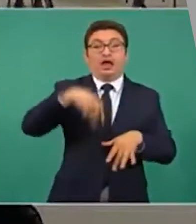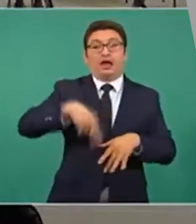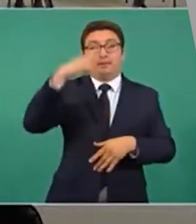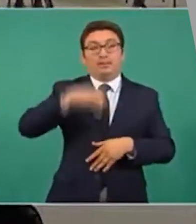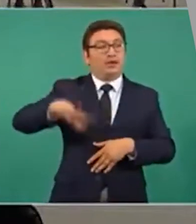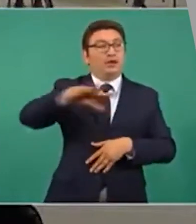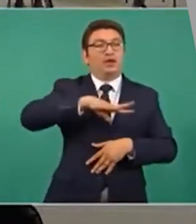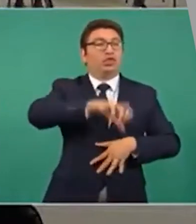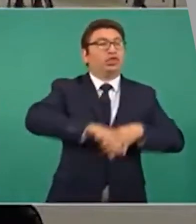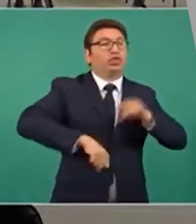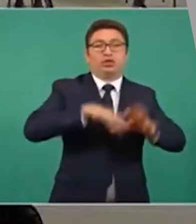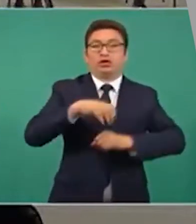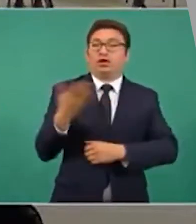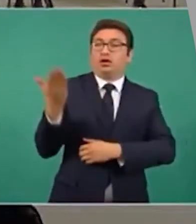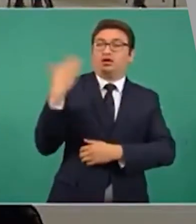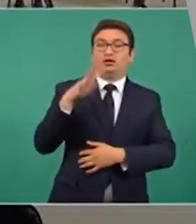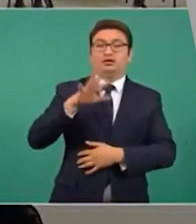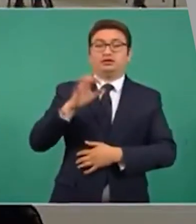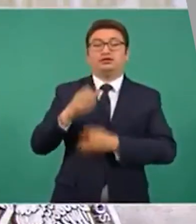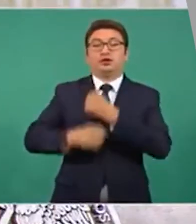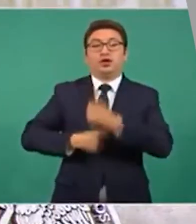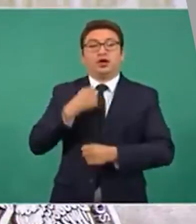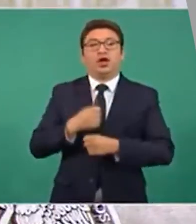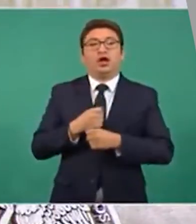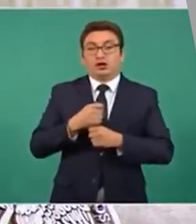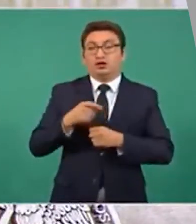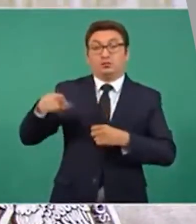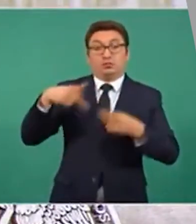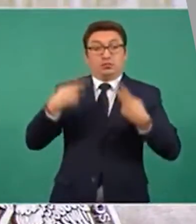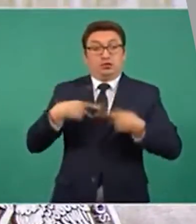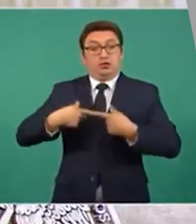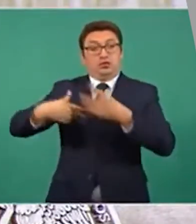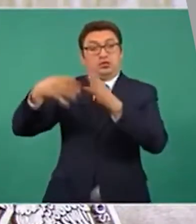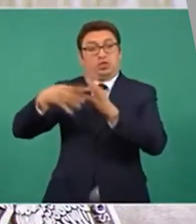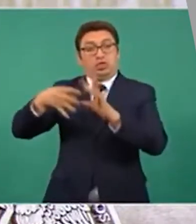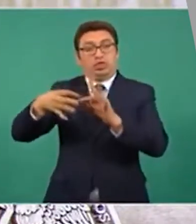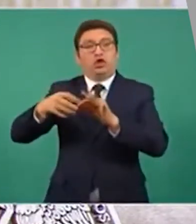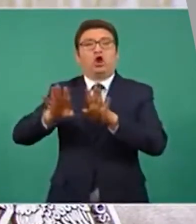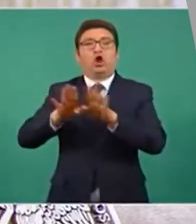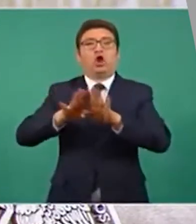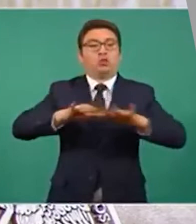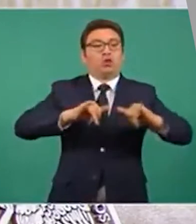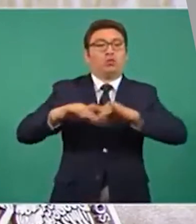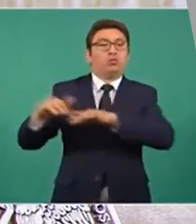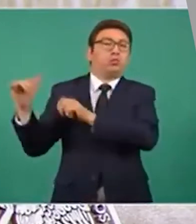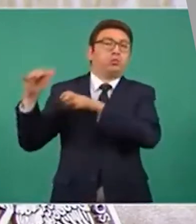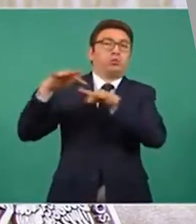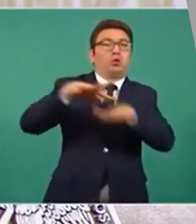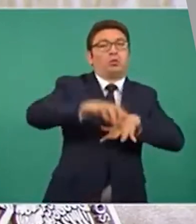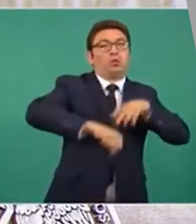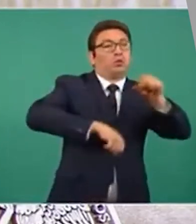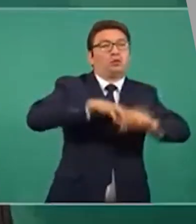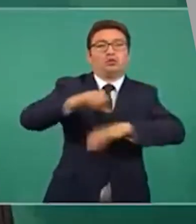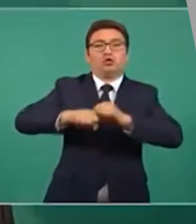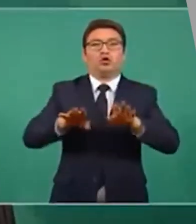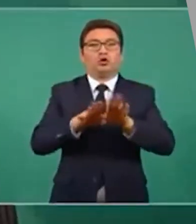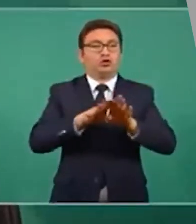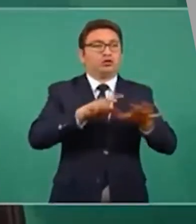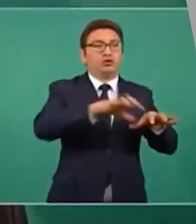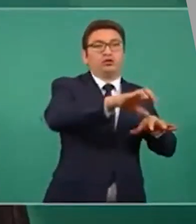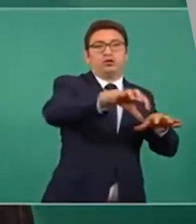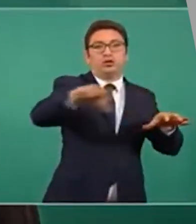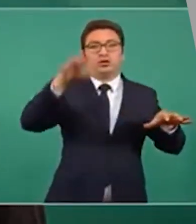años fue descrita por los mismos protagonistas como una conquista de territorio y de los pueblos prehispánicos.